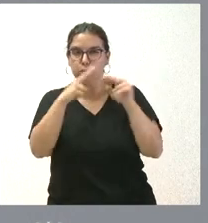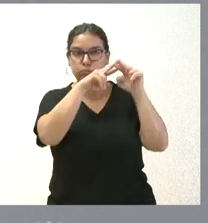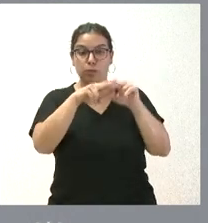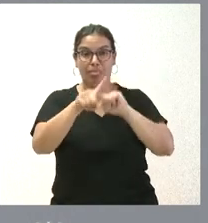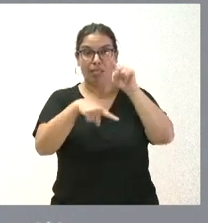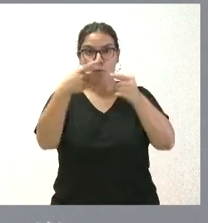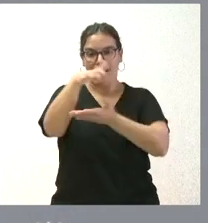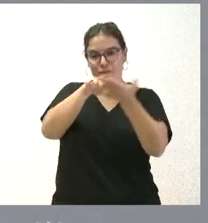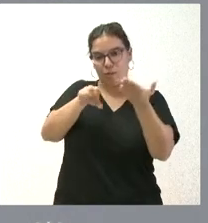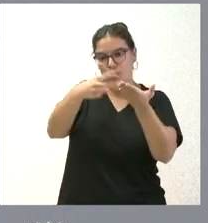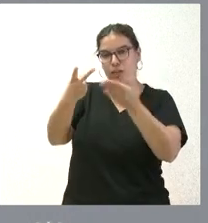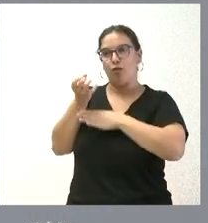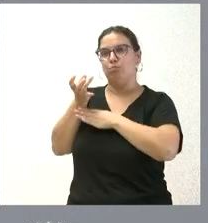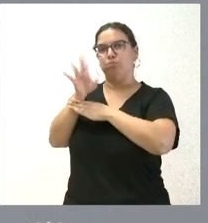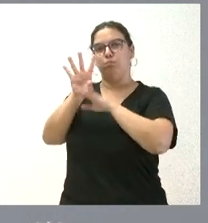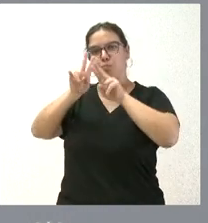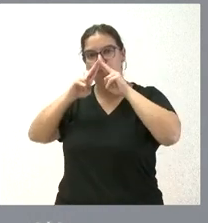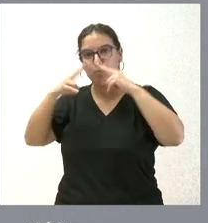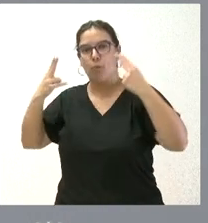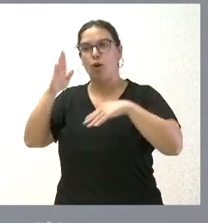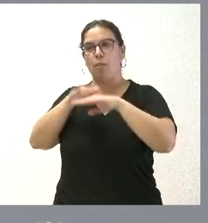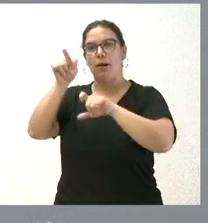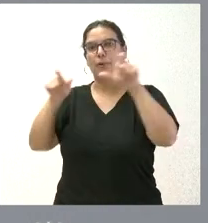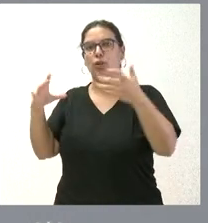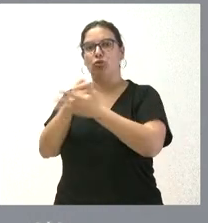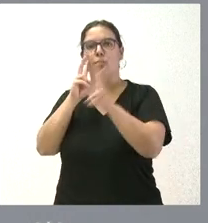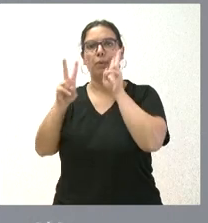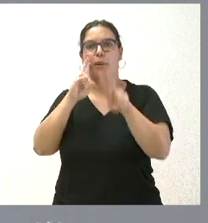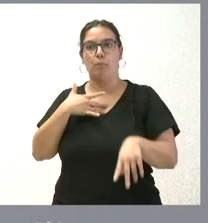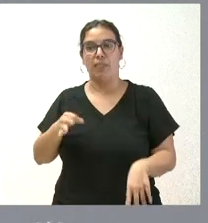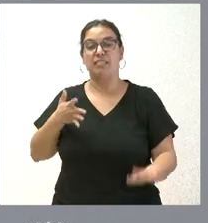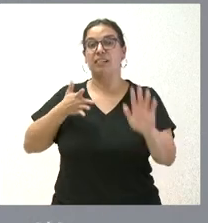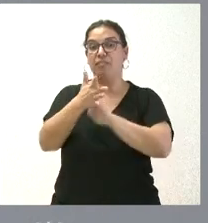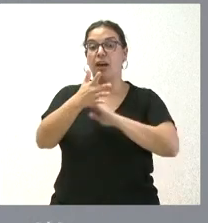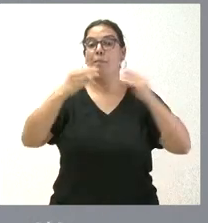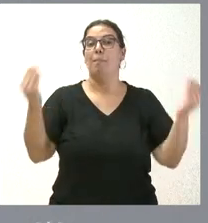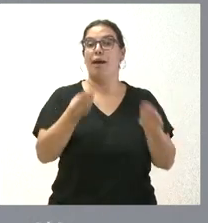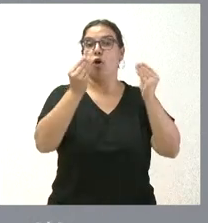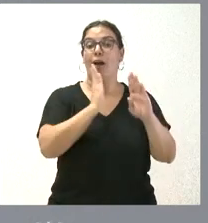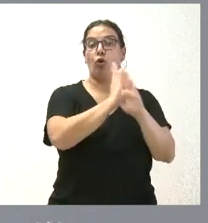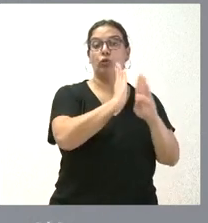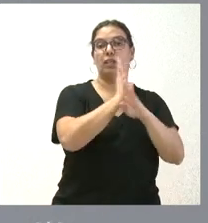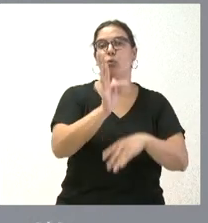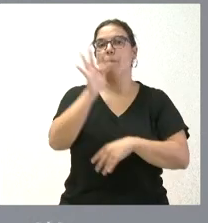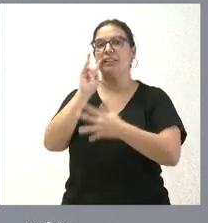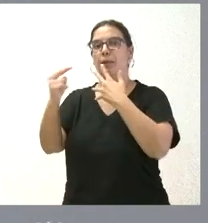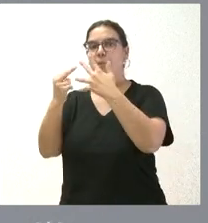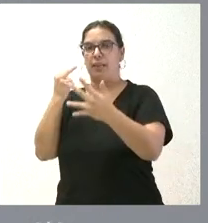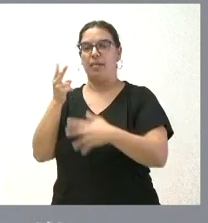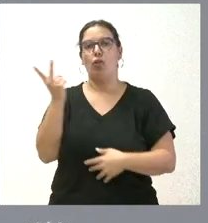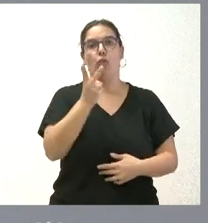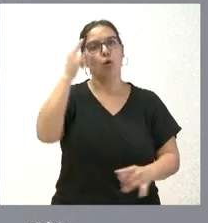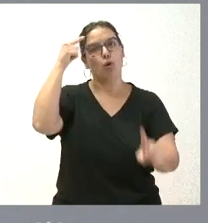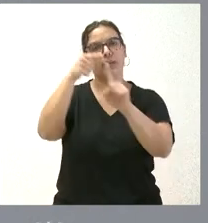conjunto de los ciudadanos de Castilla y León. Por tanto, mejora continua y transparencia para los ciudadanos son los objetivos básicos